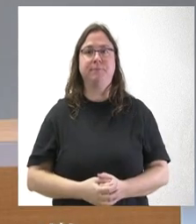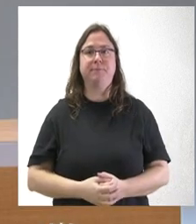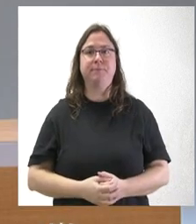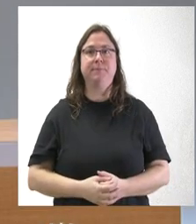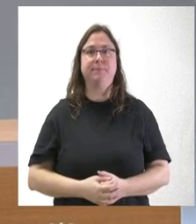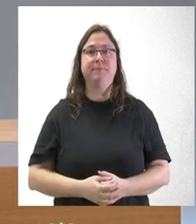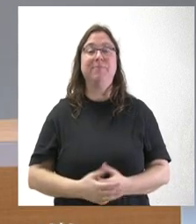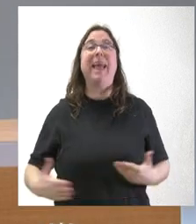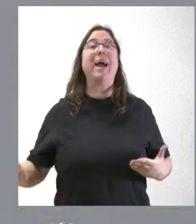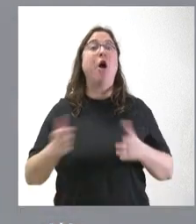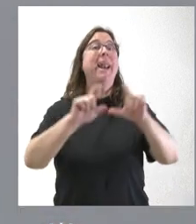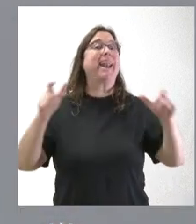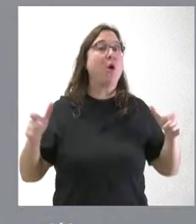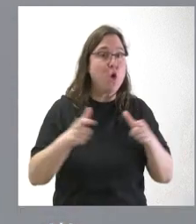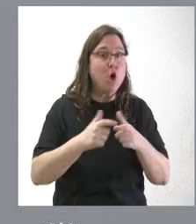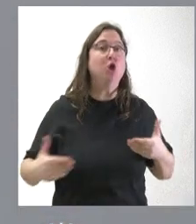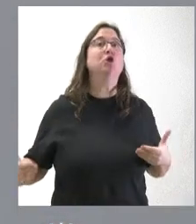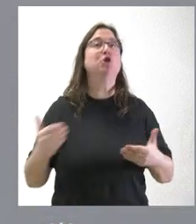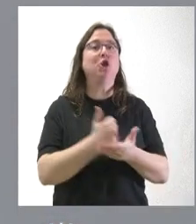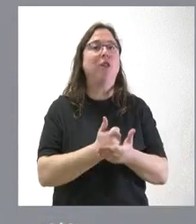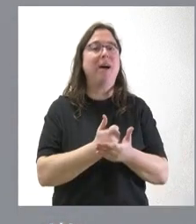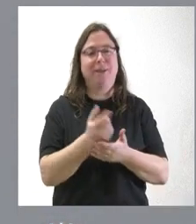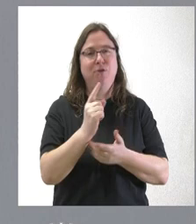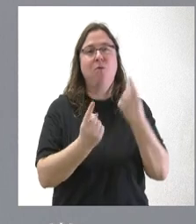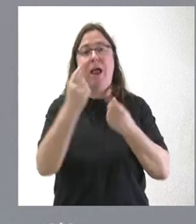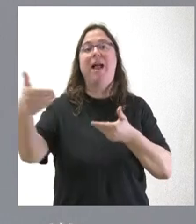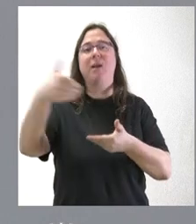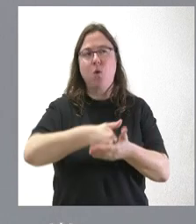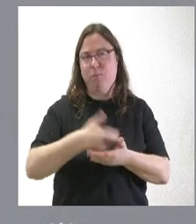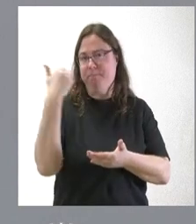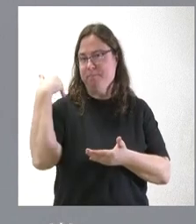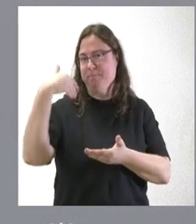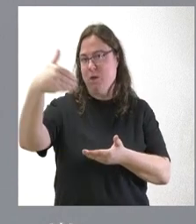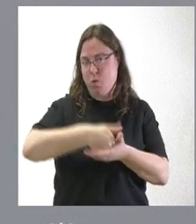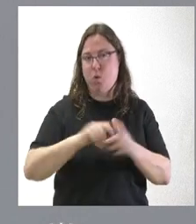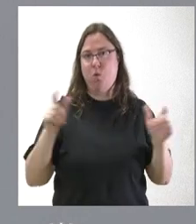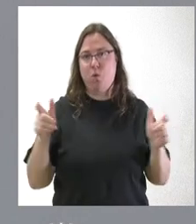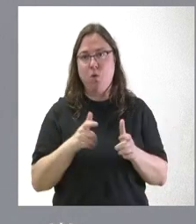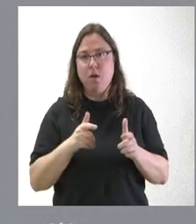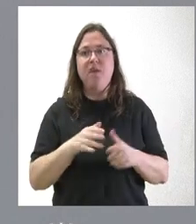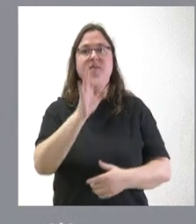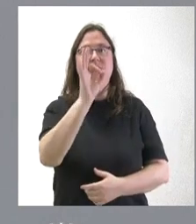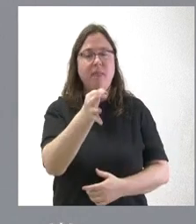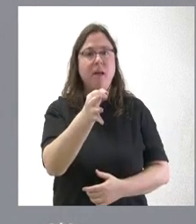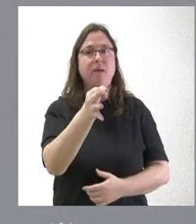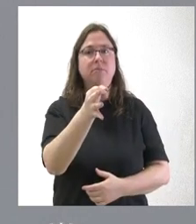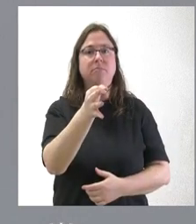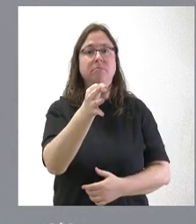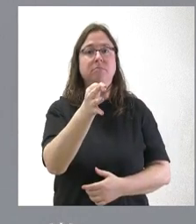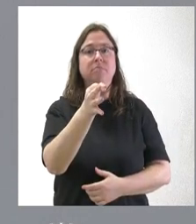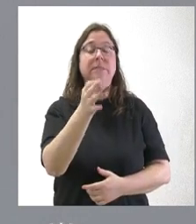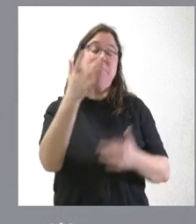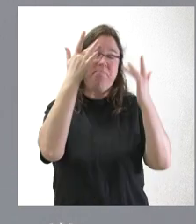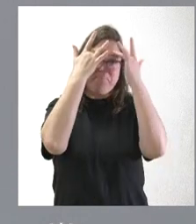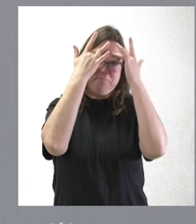No todas las reuniones, es verdad, fue una reunión que me pidieron, que yo tuve y sí que es cierto y desde esa accesibilidad,